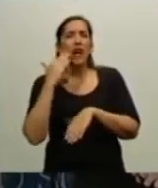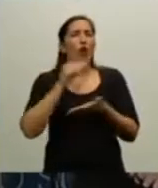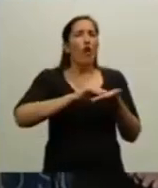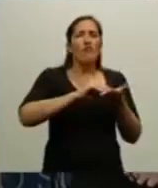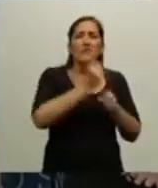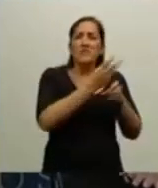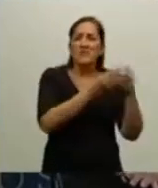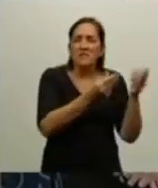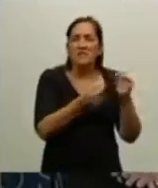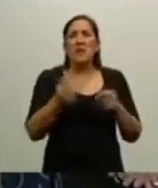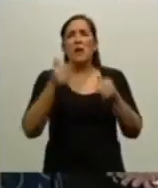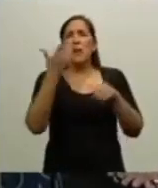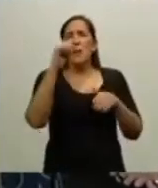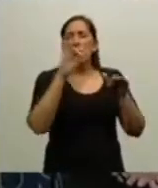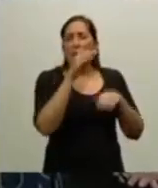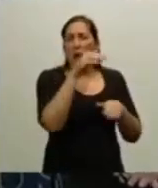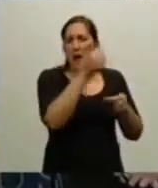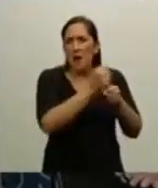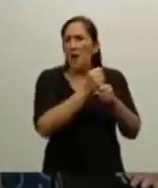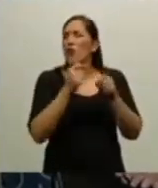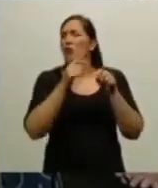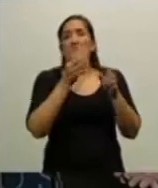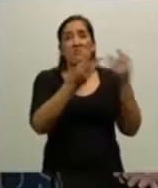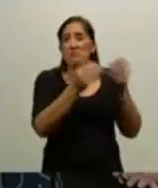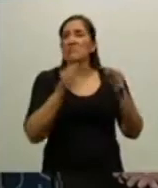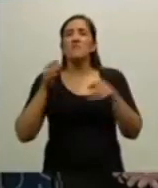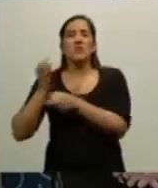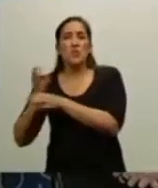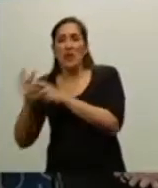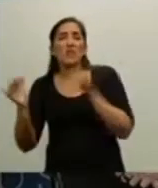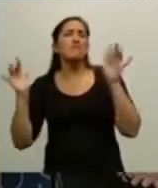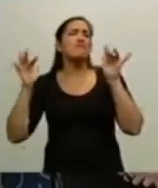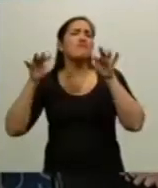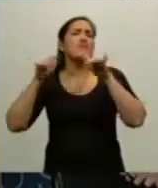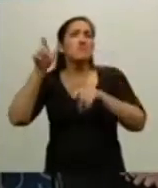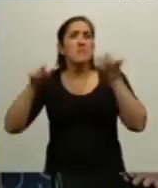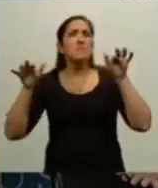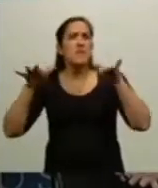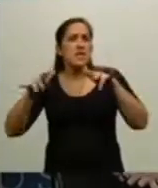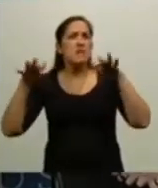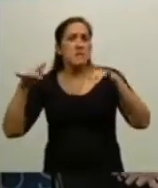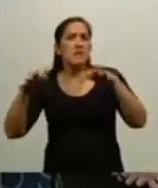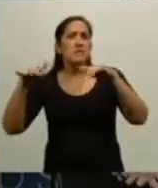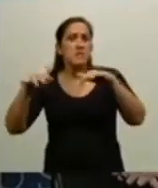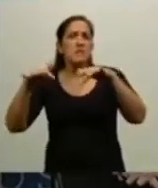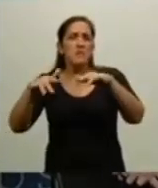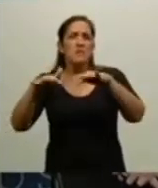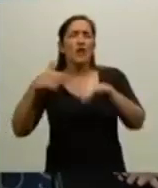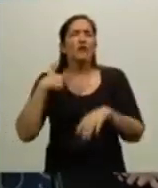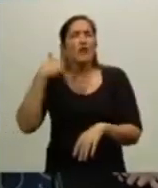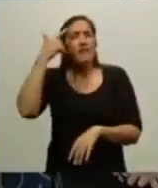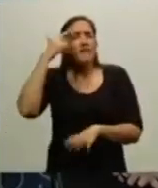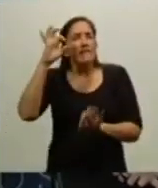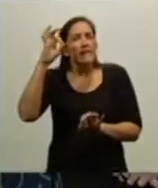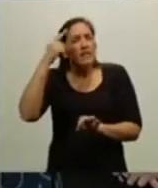oficinas, de los bancos, la plaza estaba repleta. La gente, lo recuerdo como si fuera